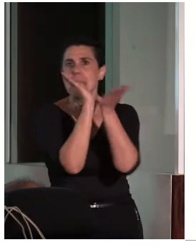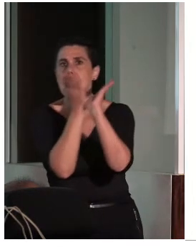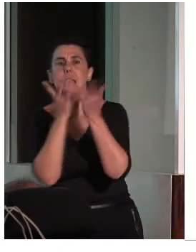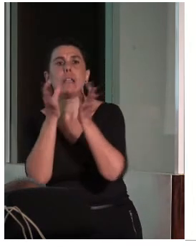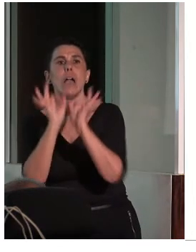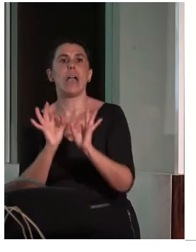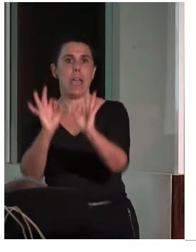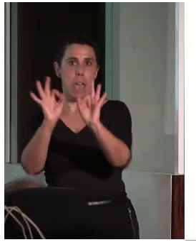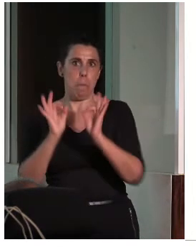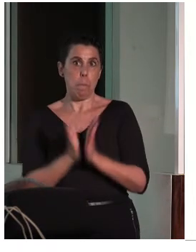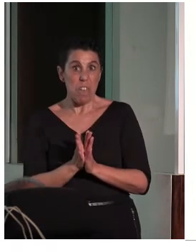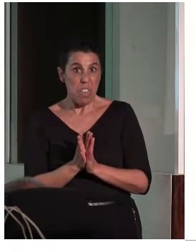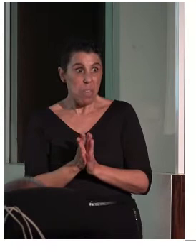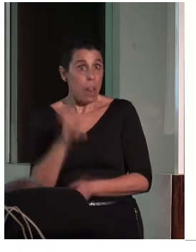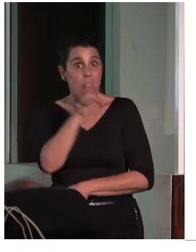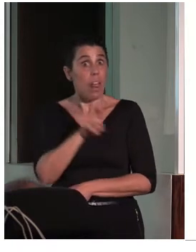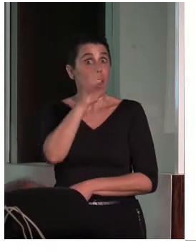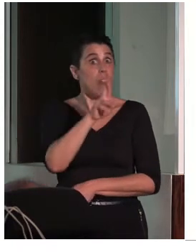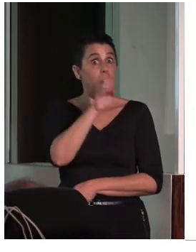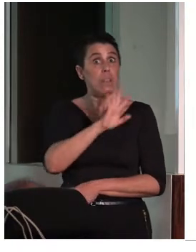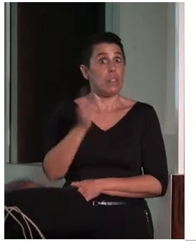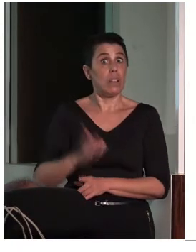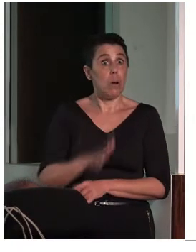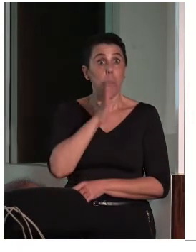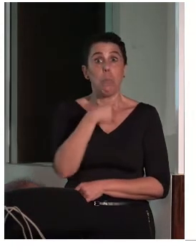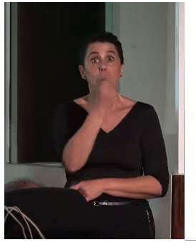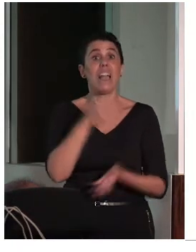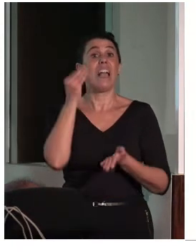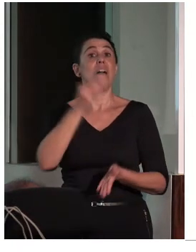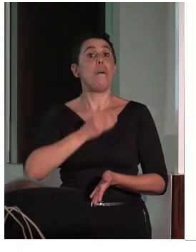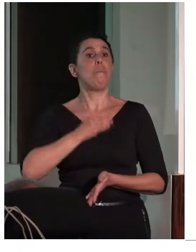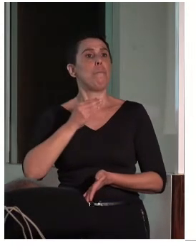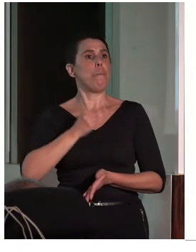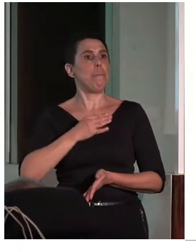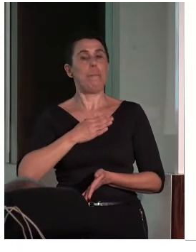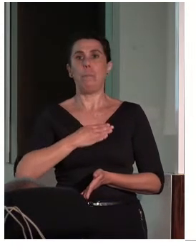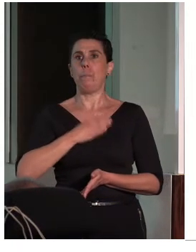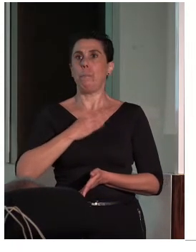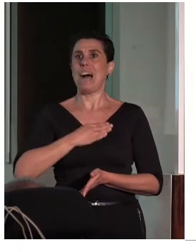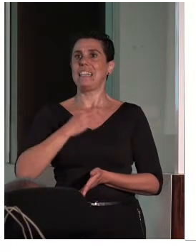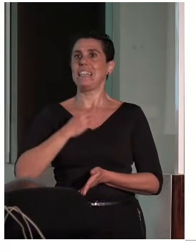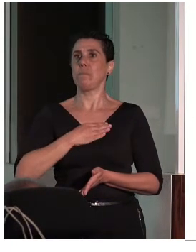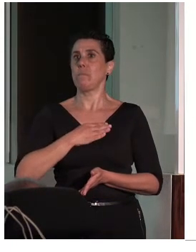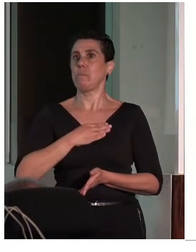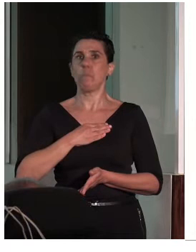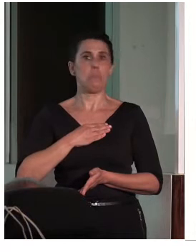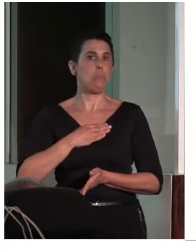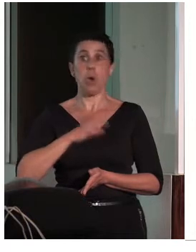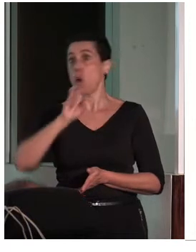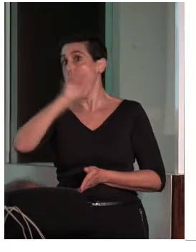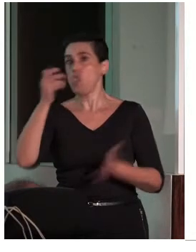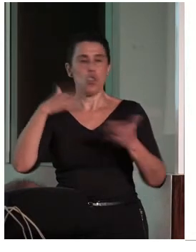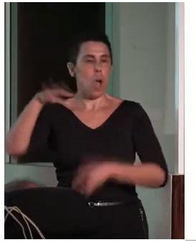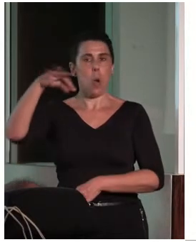posiblemente irrepetible, porque el patrimonio es eso. Su condición es que es irrepetible, Pásalo, por favor.